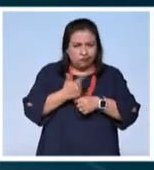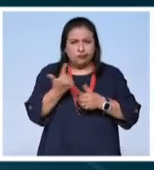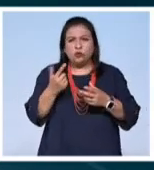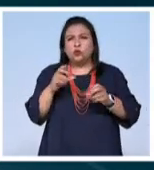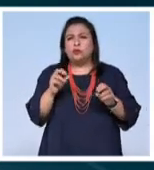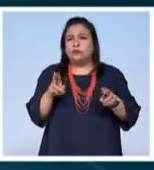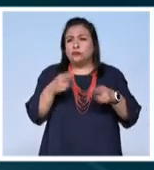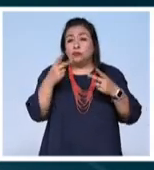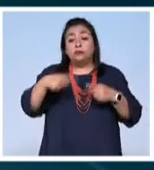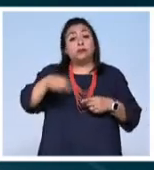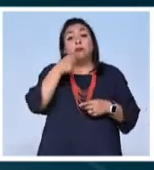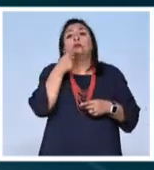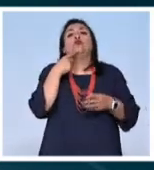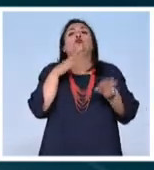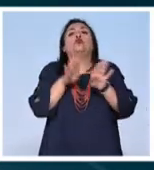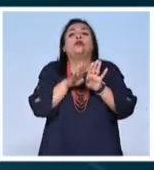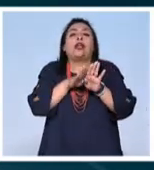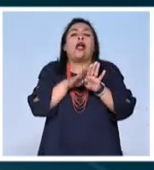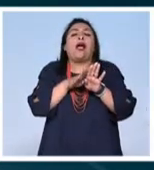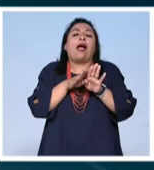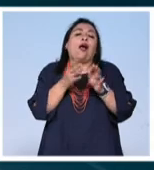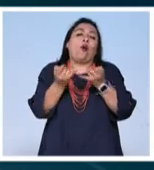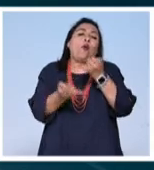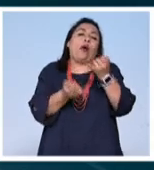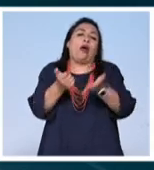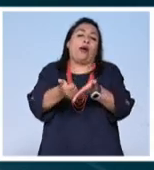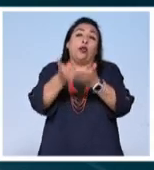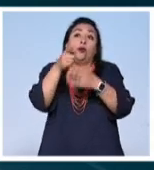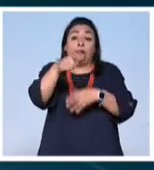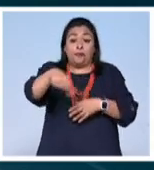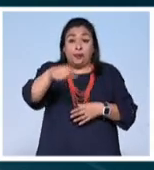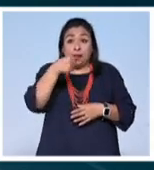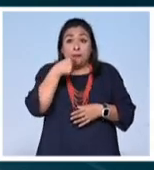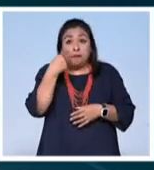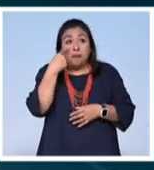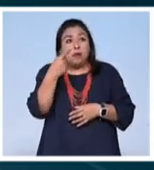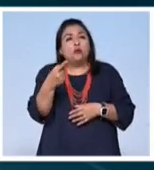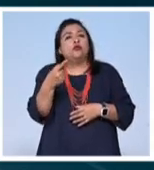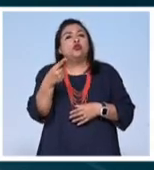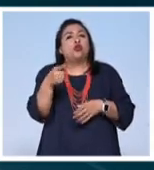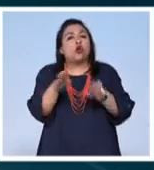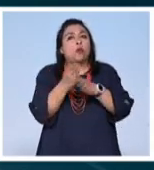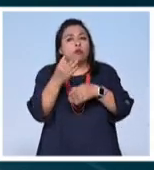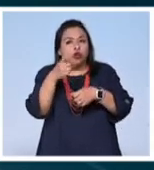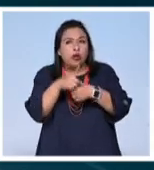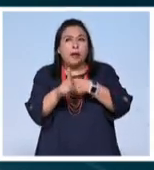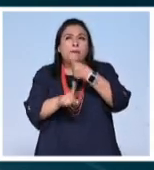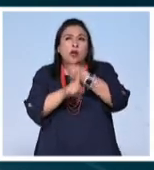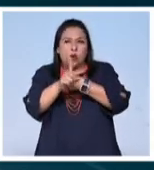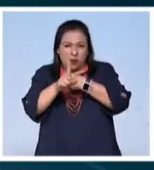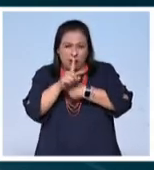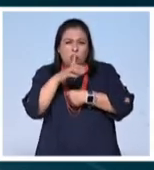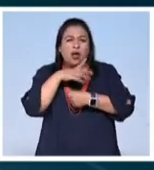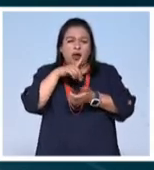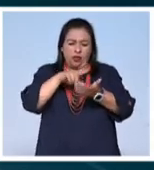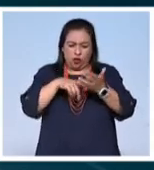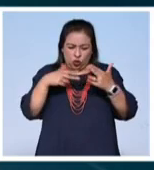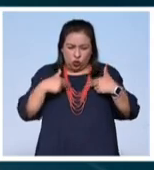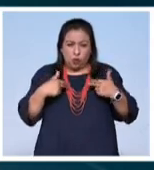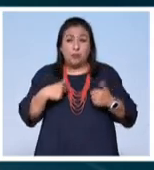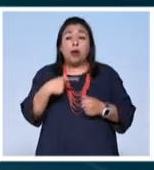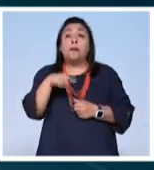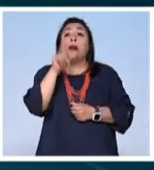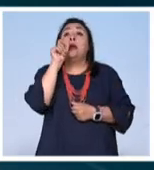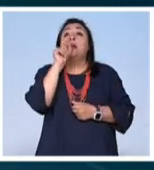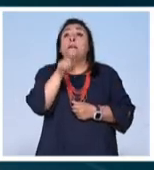traumas, los niños juegan. Estos niños son el reflejo de la sociedad, los conflictos por los que pasa la humanidad, pero sobre